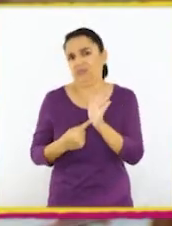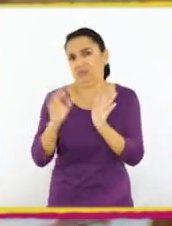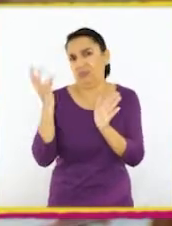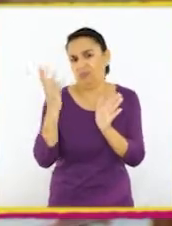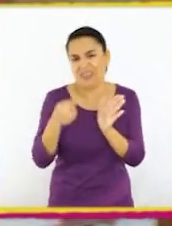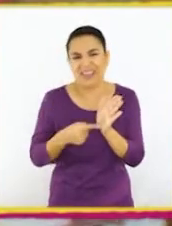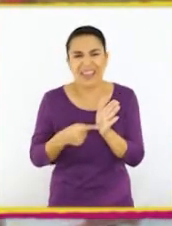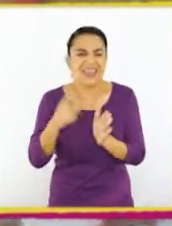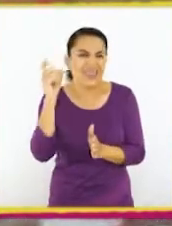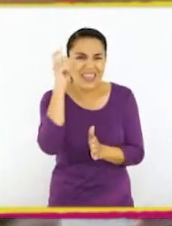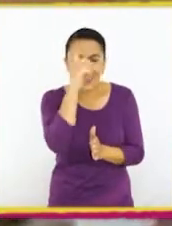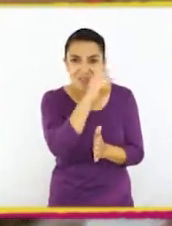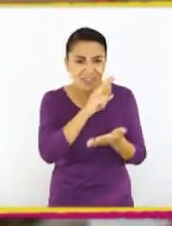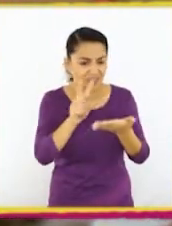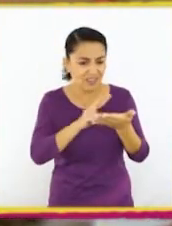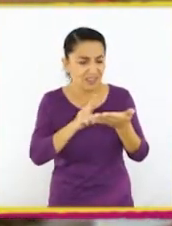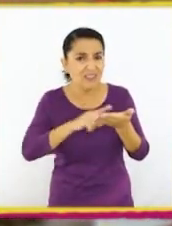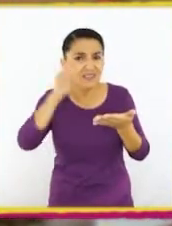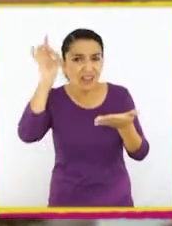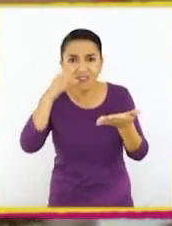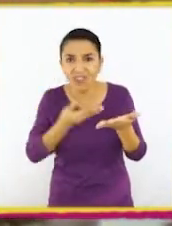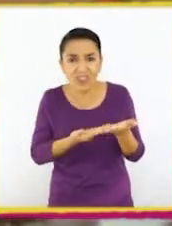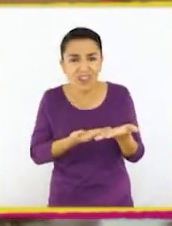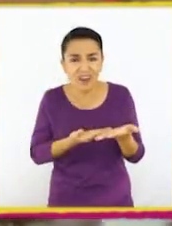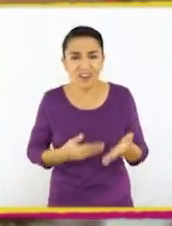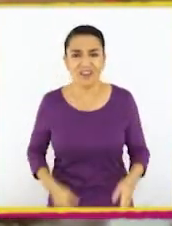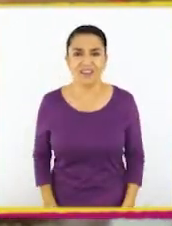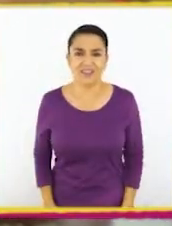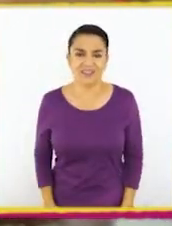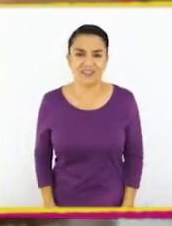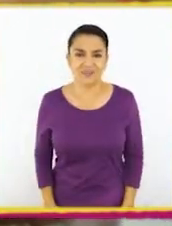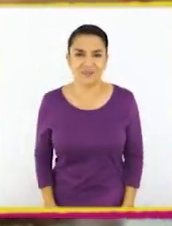tipo. Ya que cuesta mucho trabajo saber qué dicen.